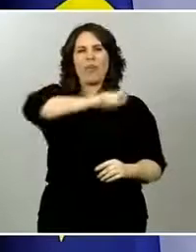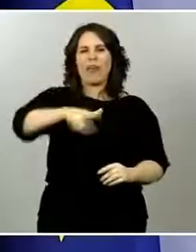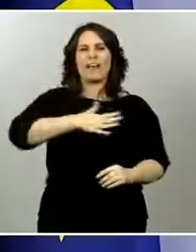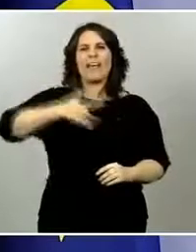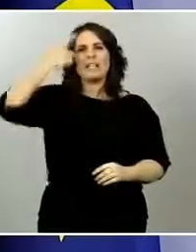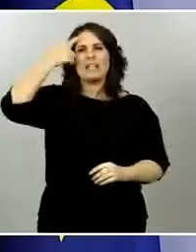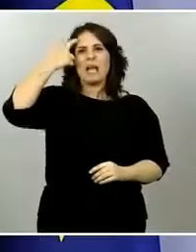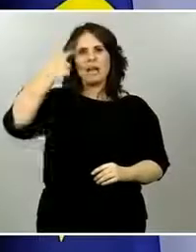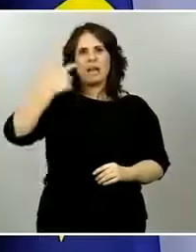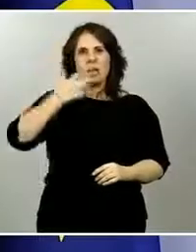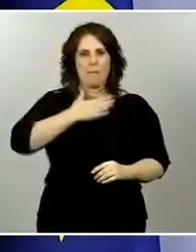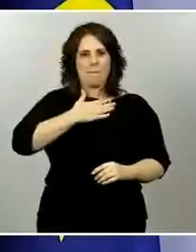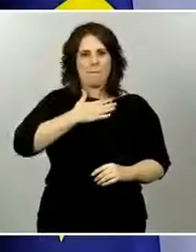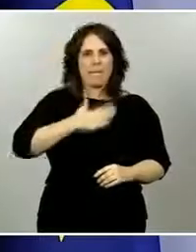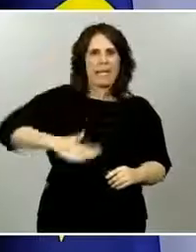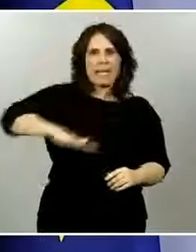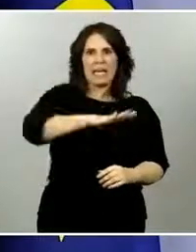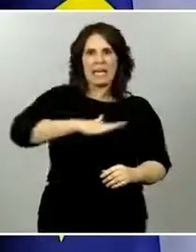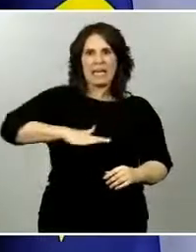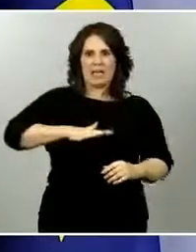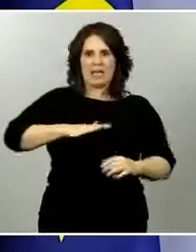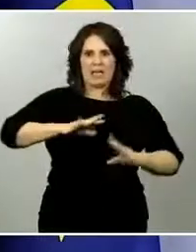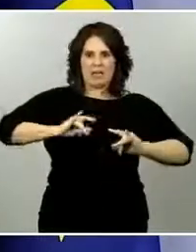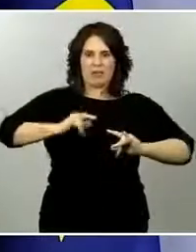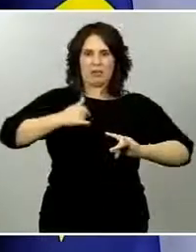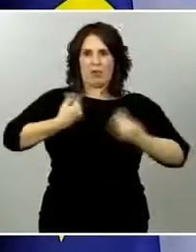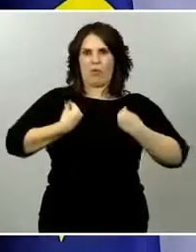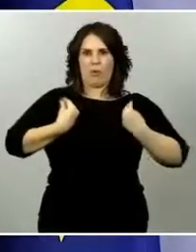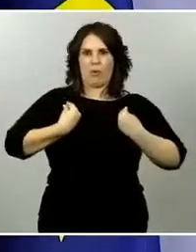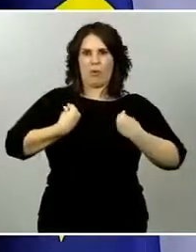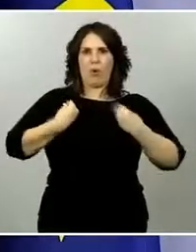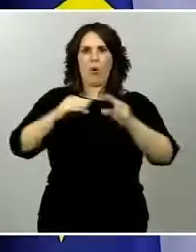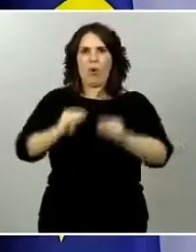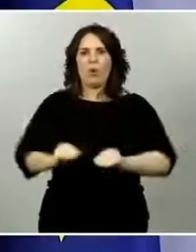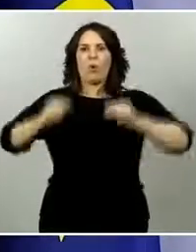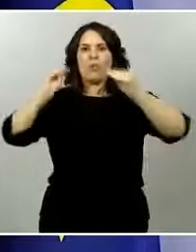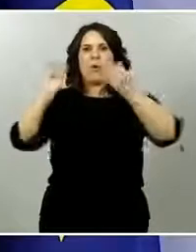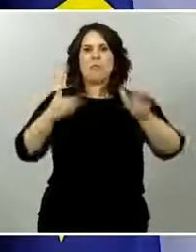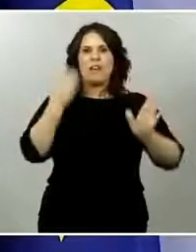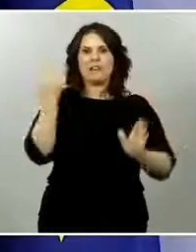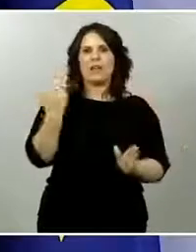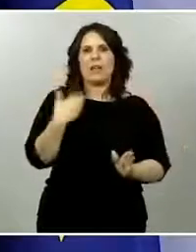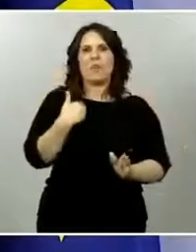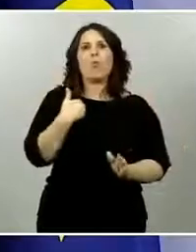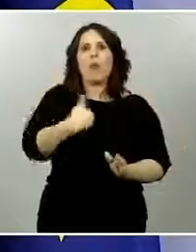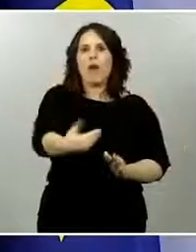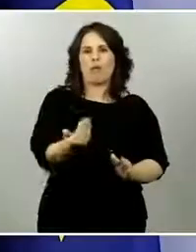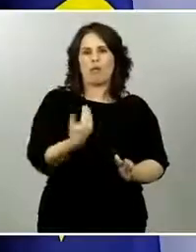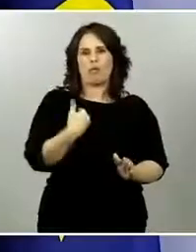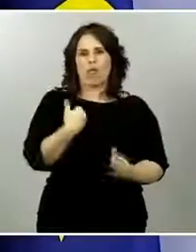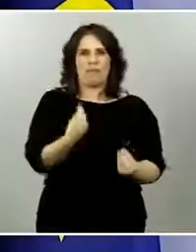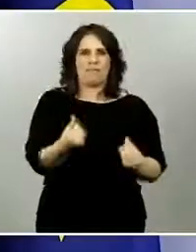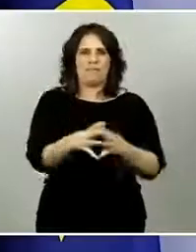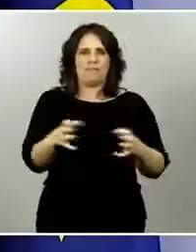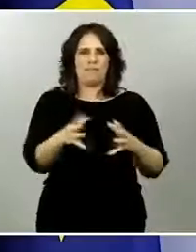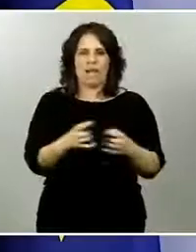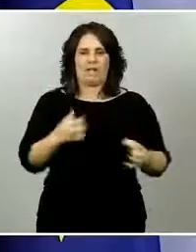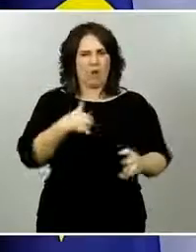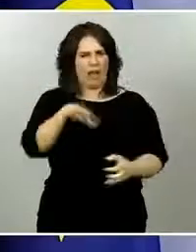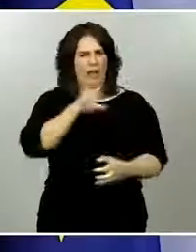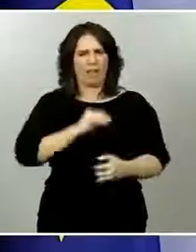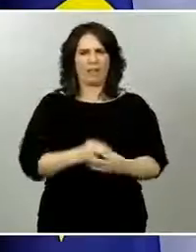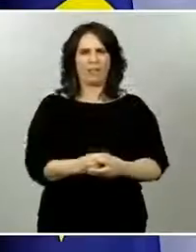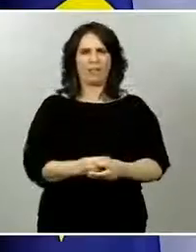por su pregunta. Entendemos perfectamente que la ciudadanía quiere conocer cuándo va a poder progresar de fase la unidad